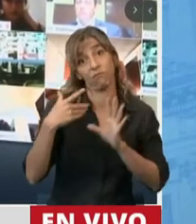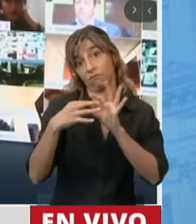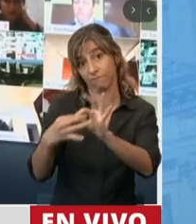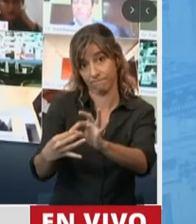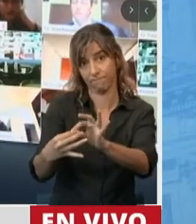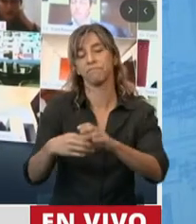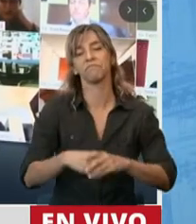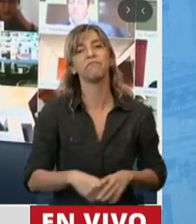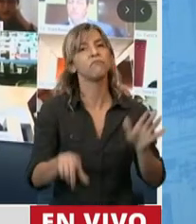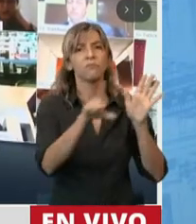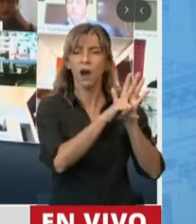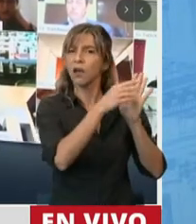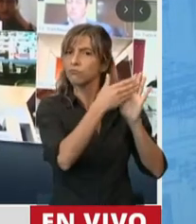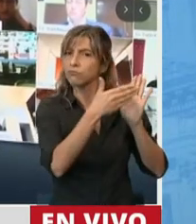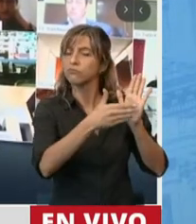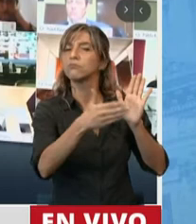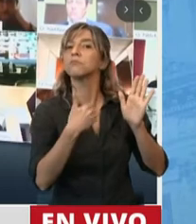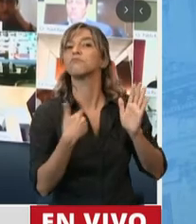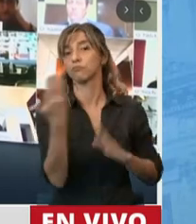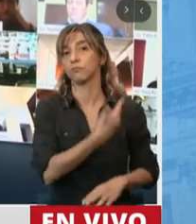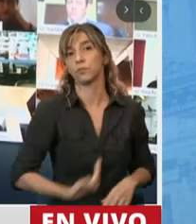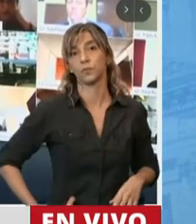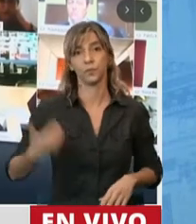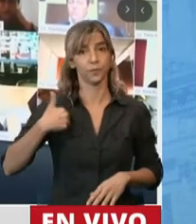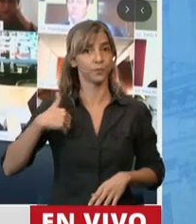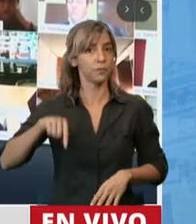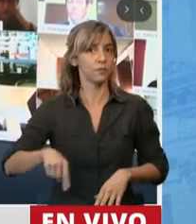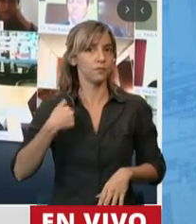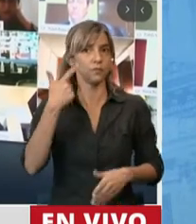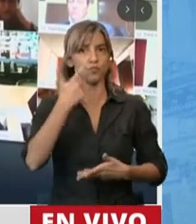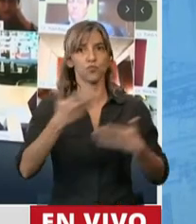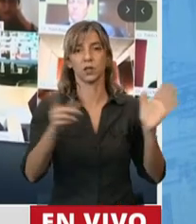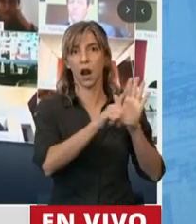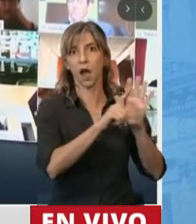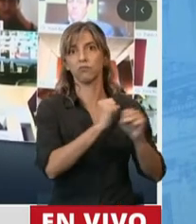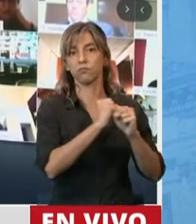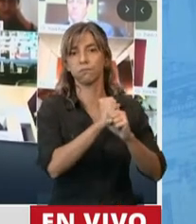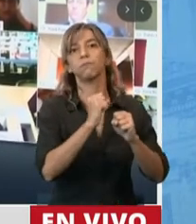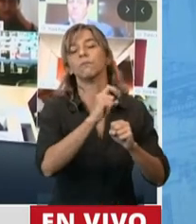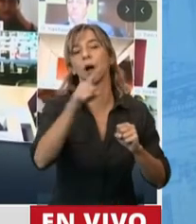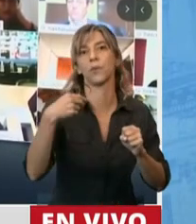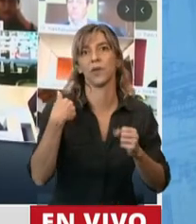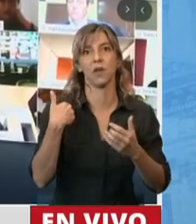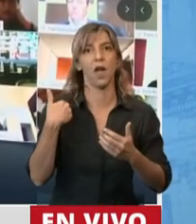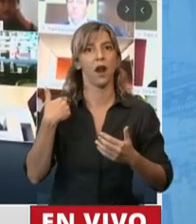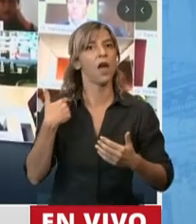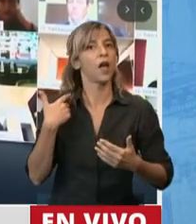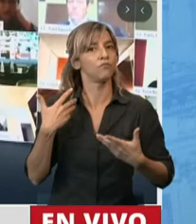apuesta que tenía el gobierno argentino en el desarrollo científico y tecnológico.